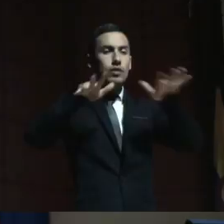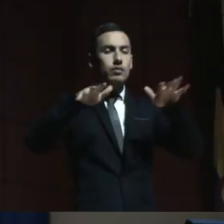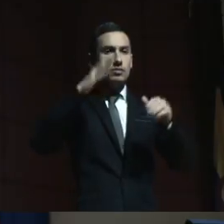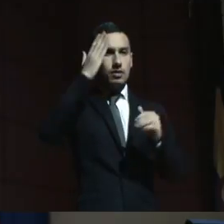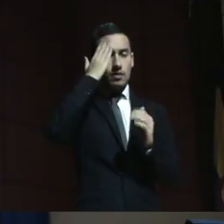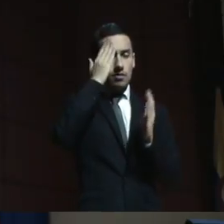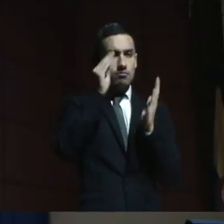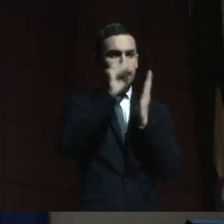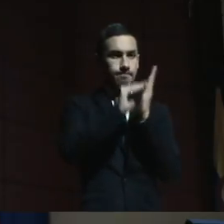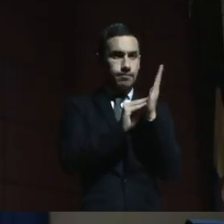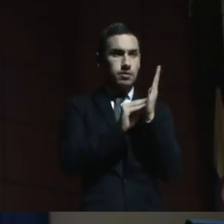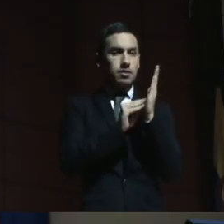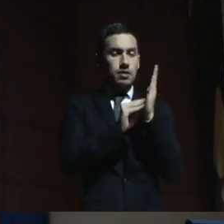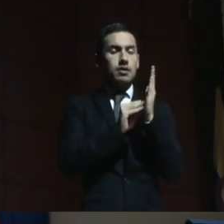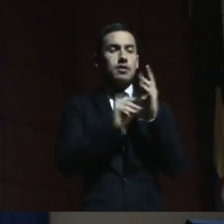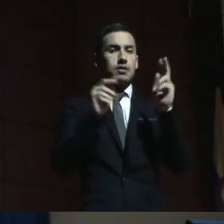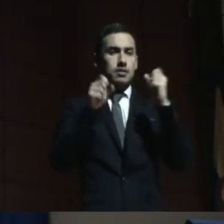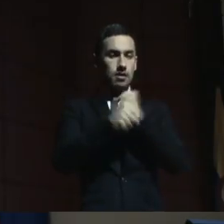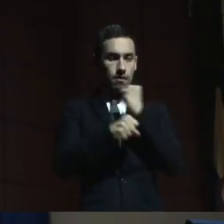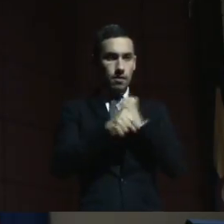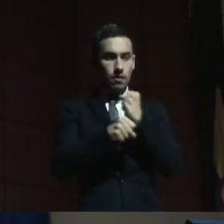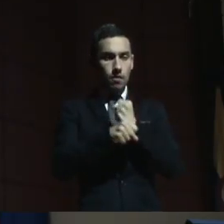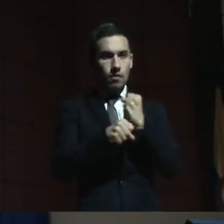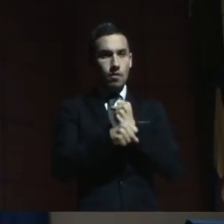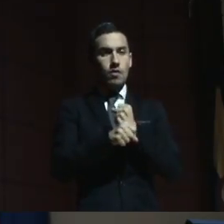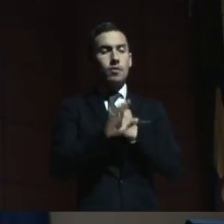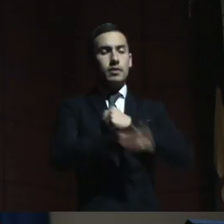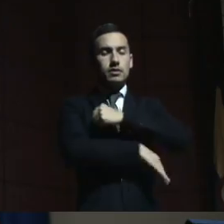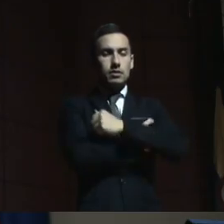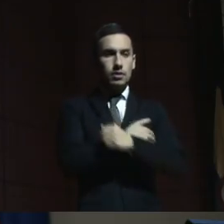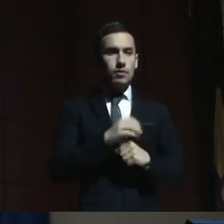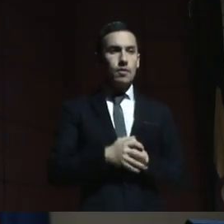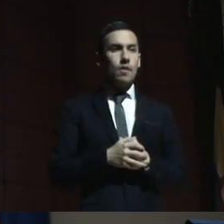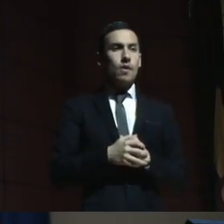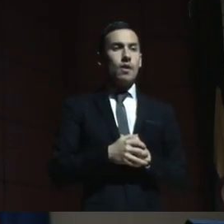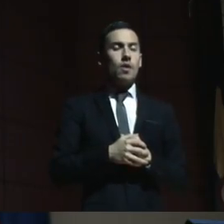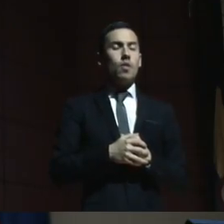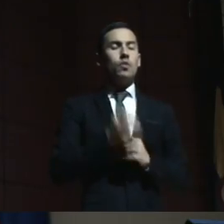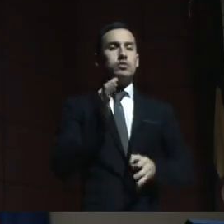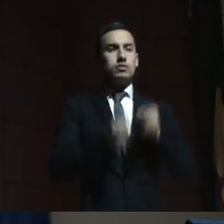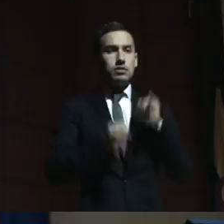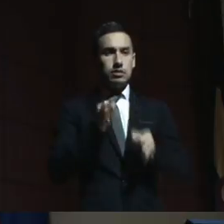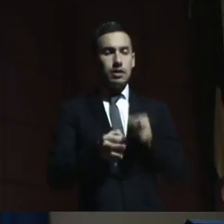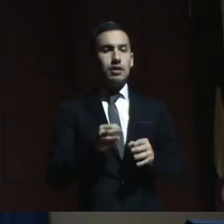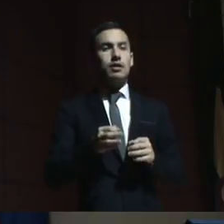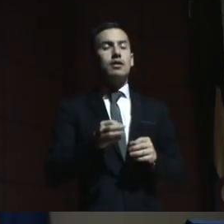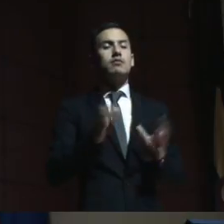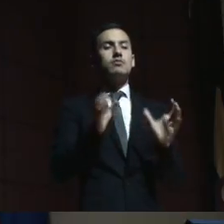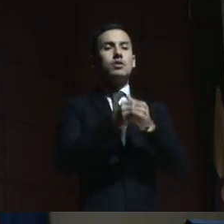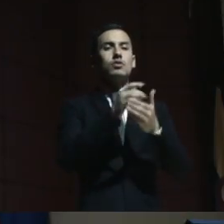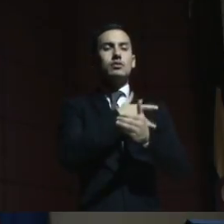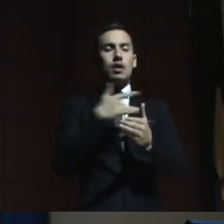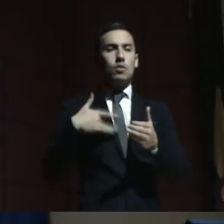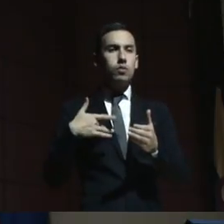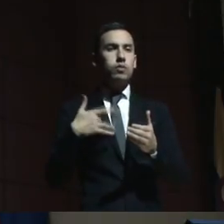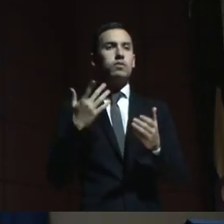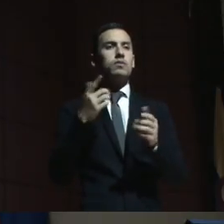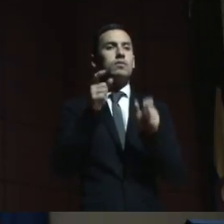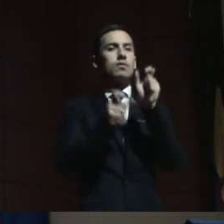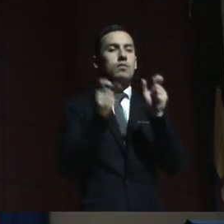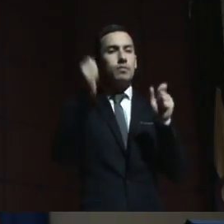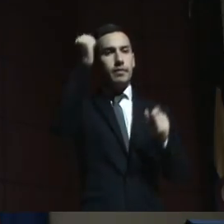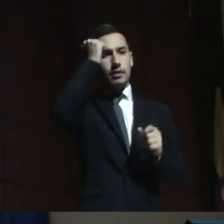está ayudando mucho este trabajo del Ministerio de Justicia. El sector salud, los maestros